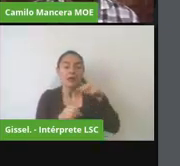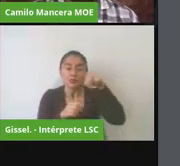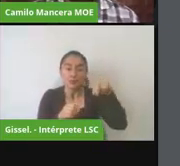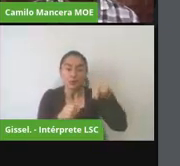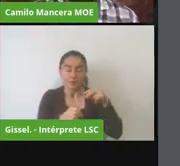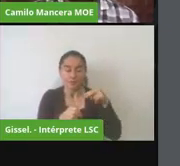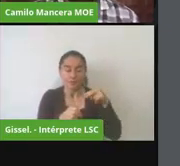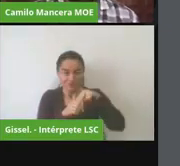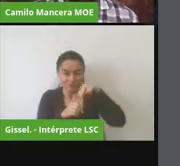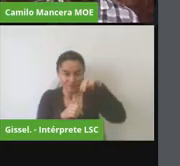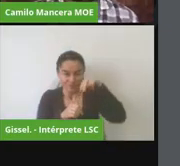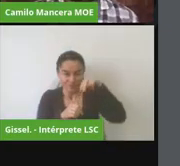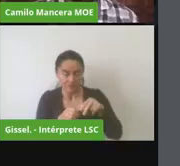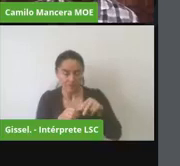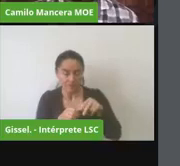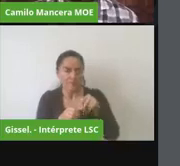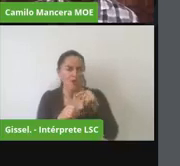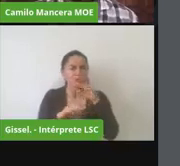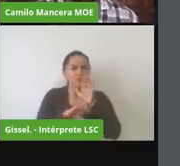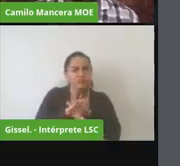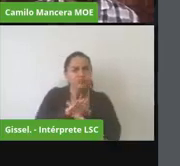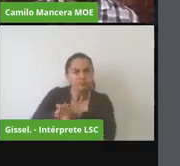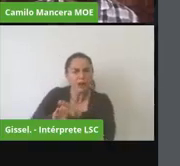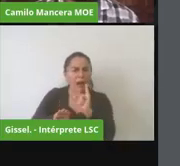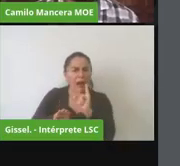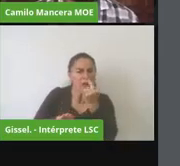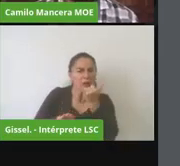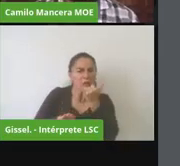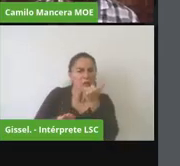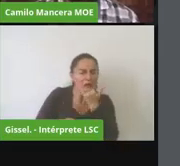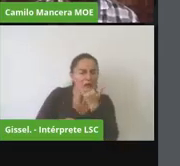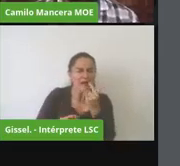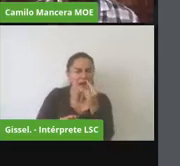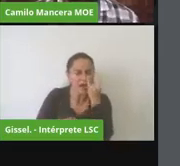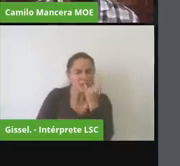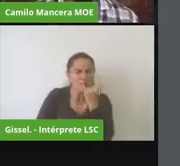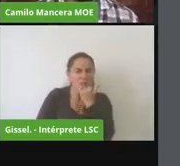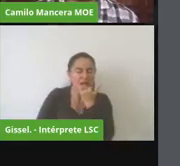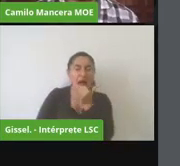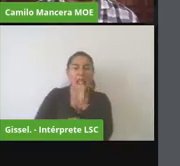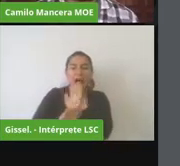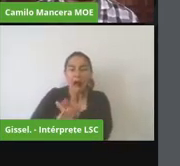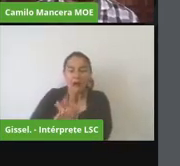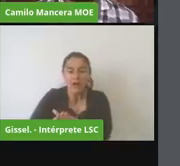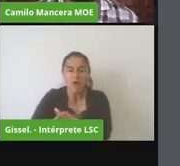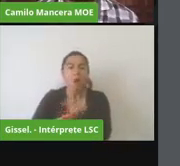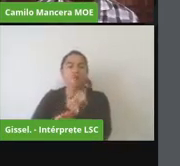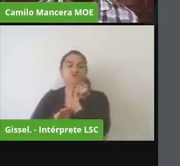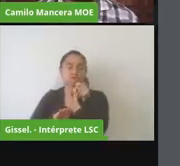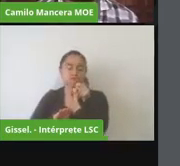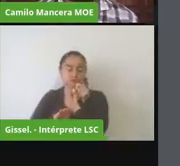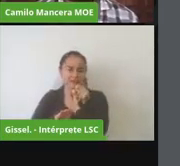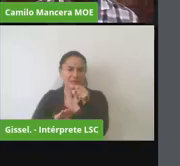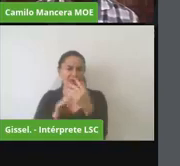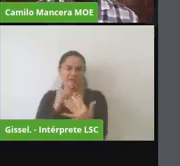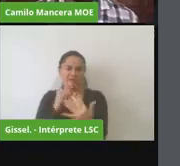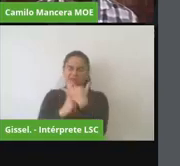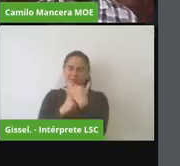las distintas irregularidades que están evidenciando y que les están afectando entonces